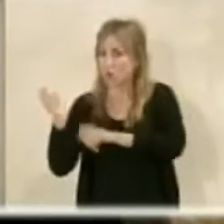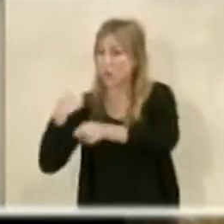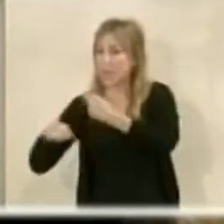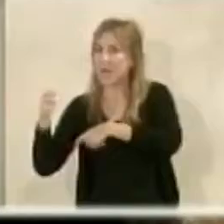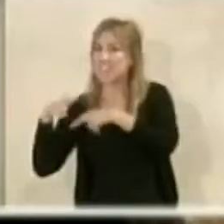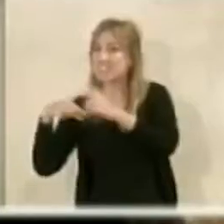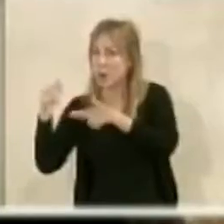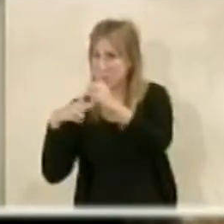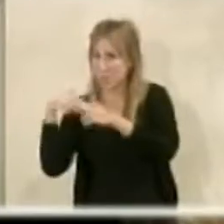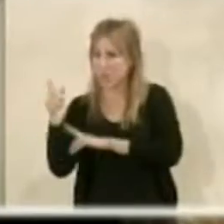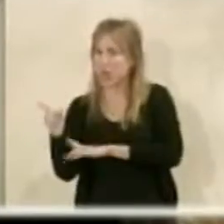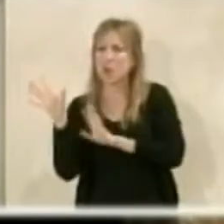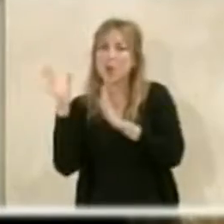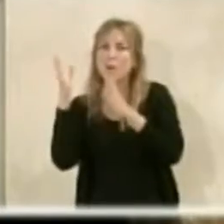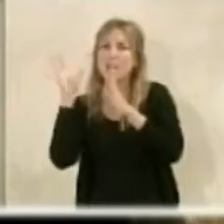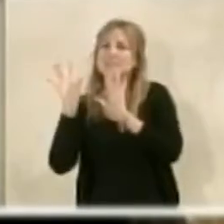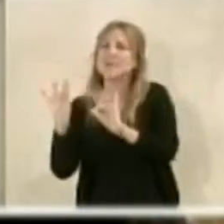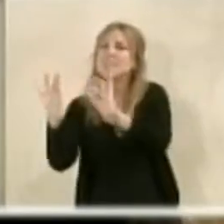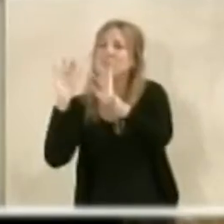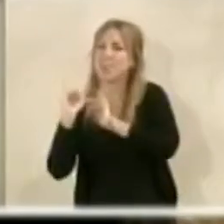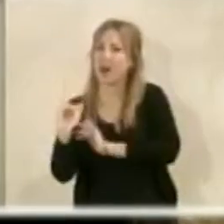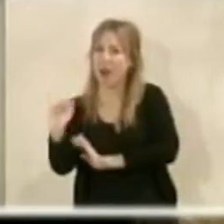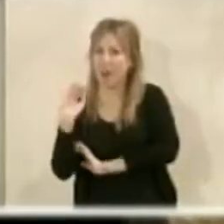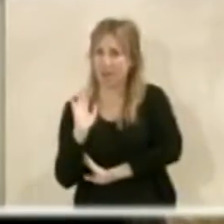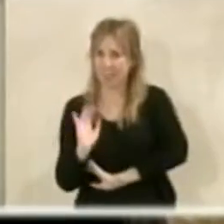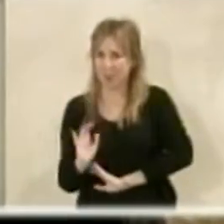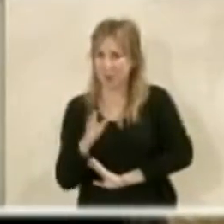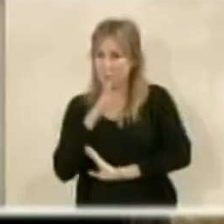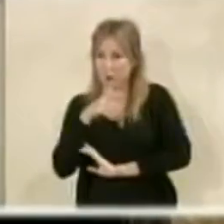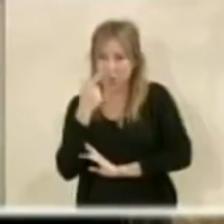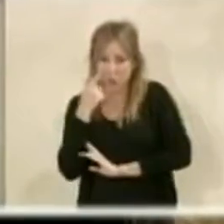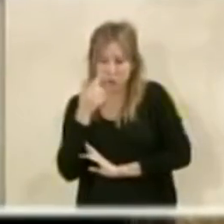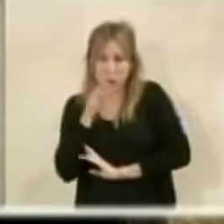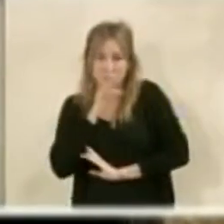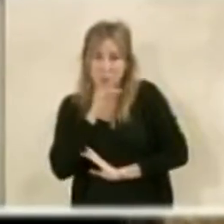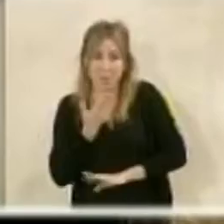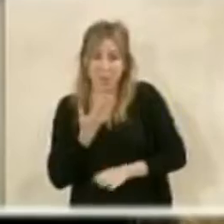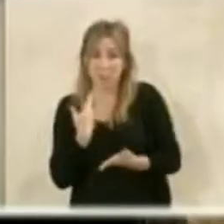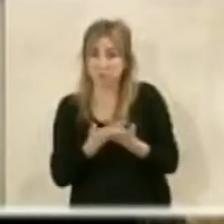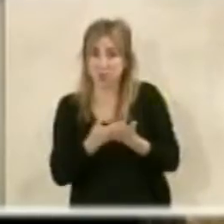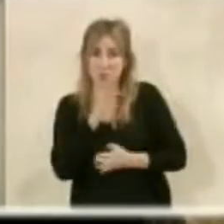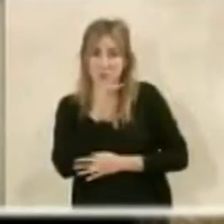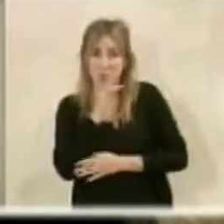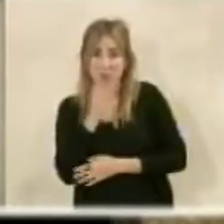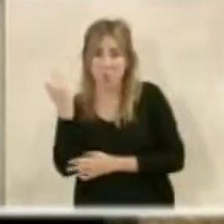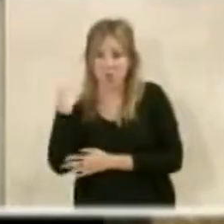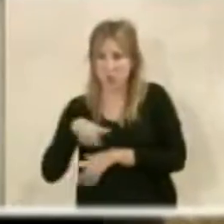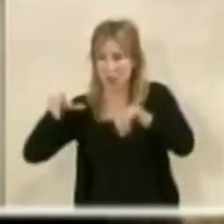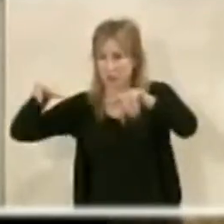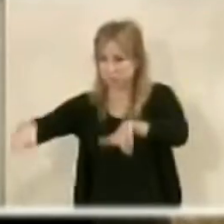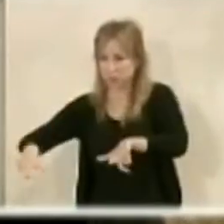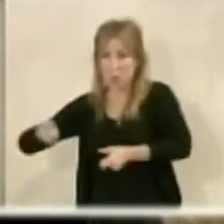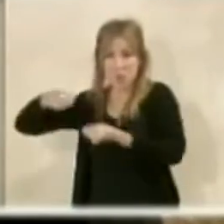no es que tengan una sensibilidad. No tengan sensibilidad porque no la demostró. No la demostró cuando metió las palas para